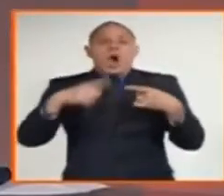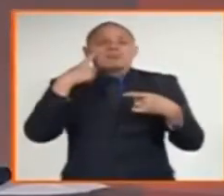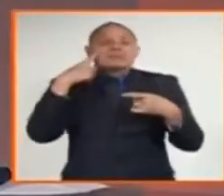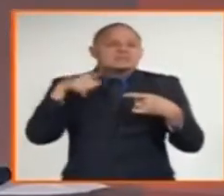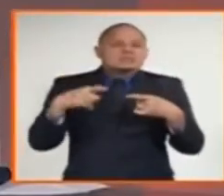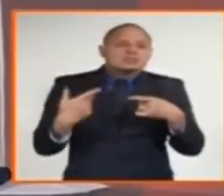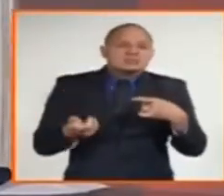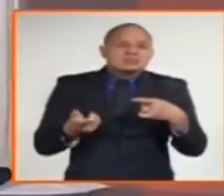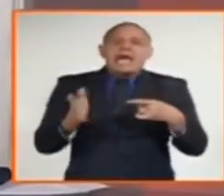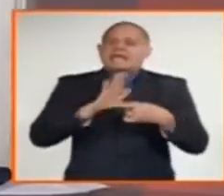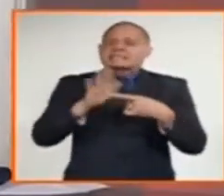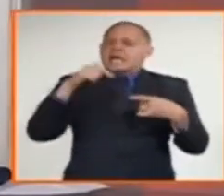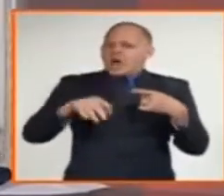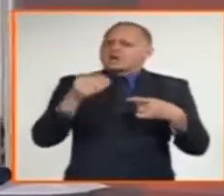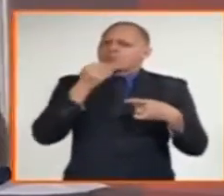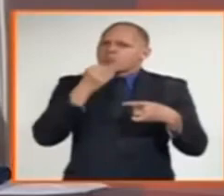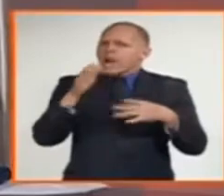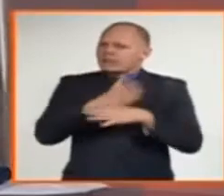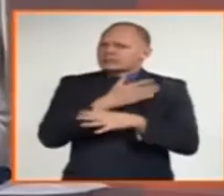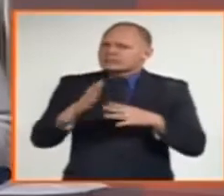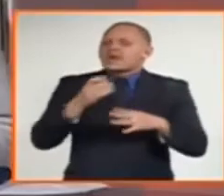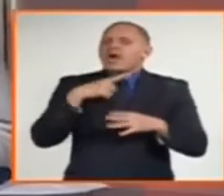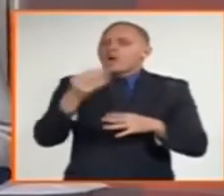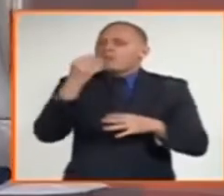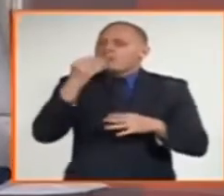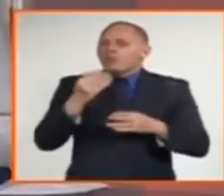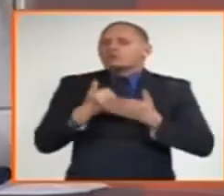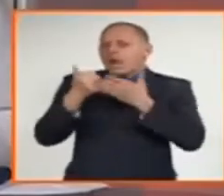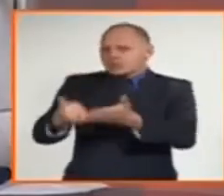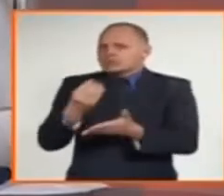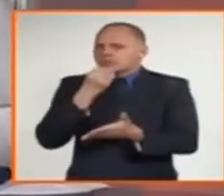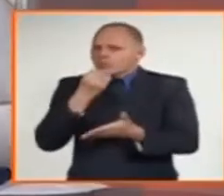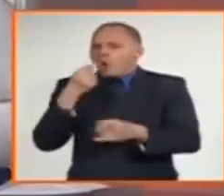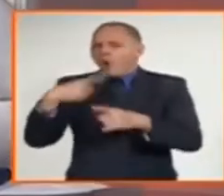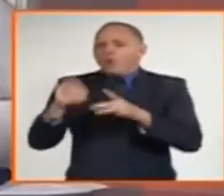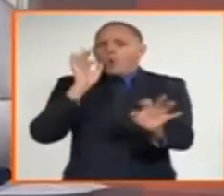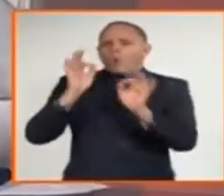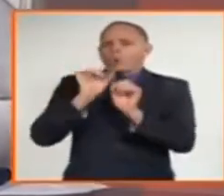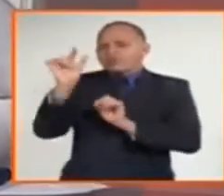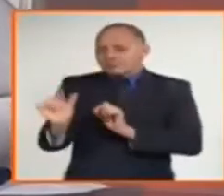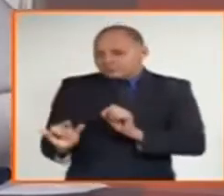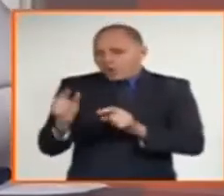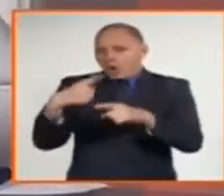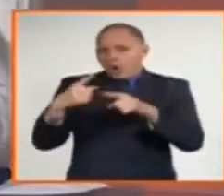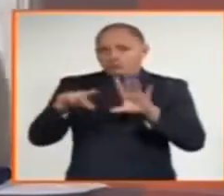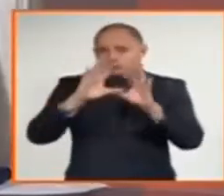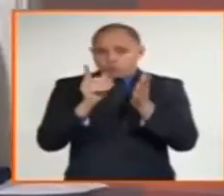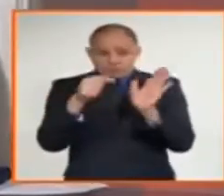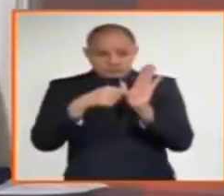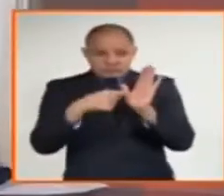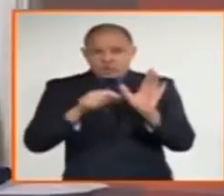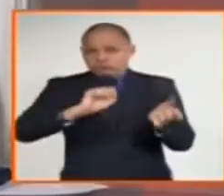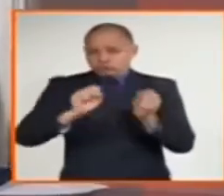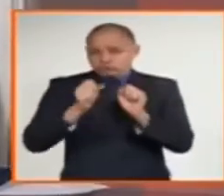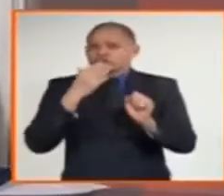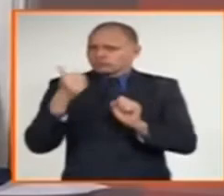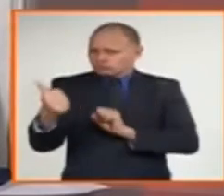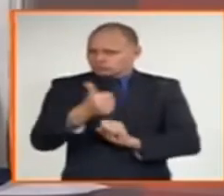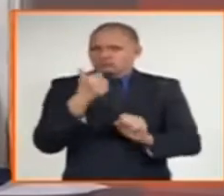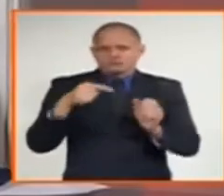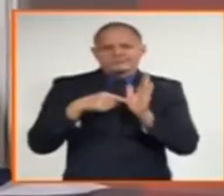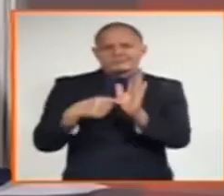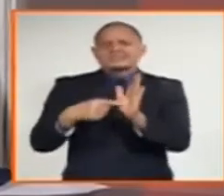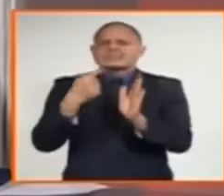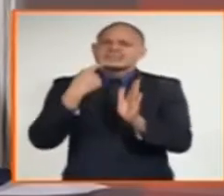el acogimiento familiar y los alimentos voluntarios. Son instituciones que el código está regulando como posibilidades de protección